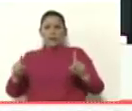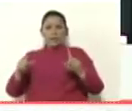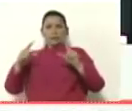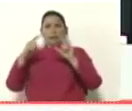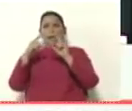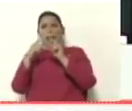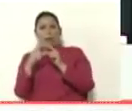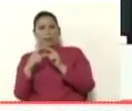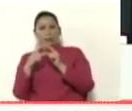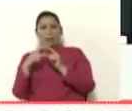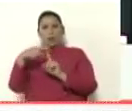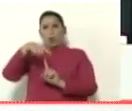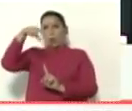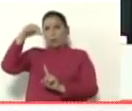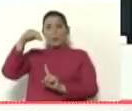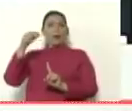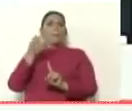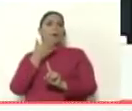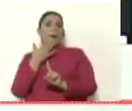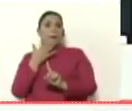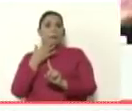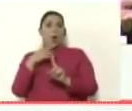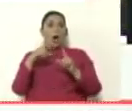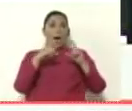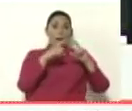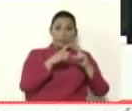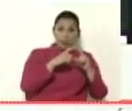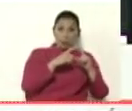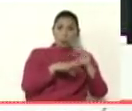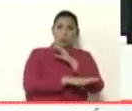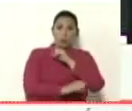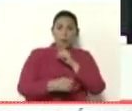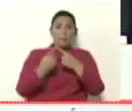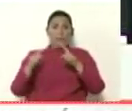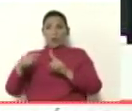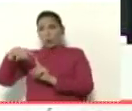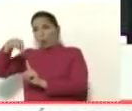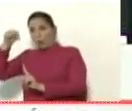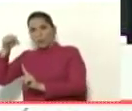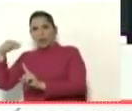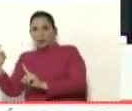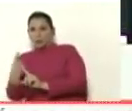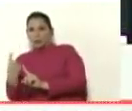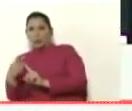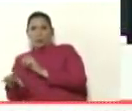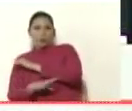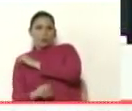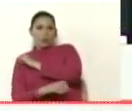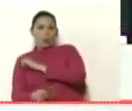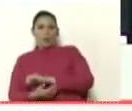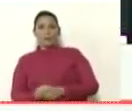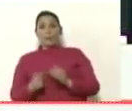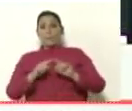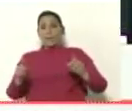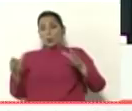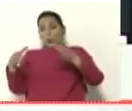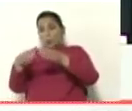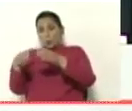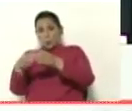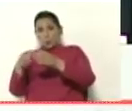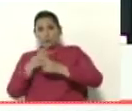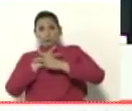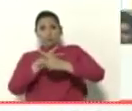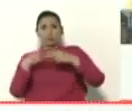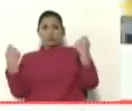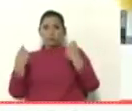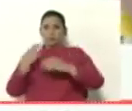es que los adecos robaban y dejaban robar, y los copellanos robaban ellos solos. El grupo de voluntad popular se